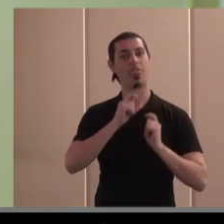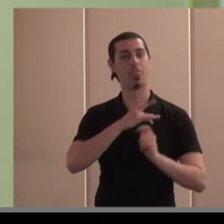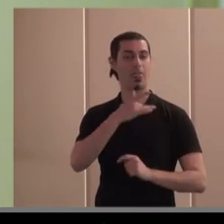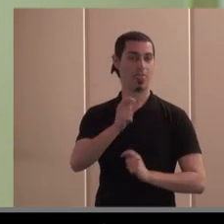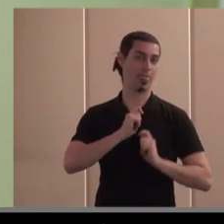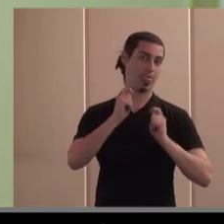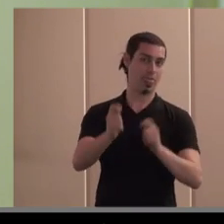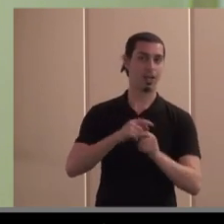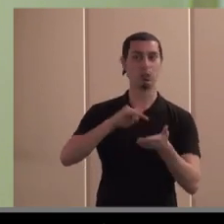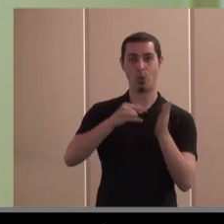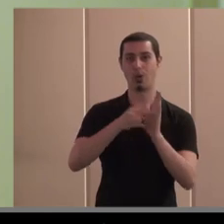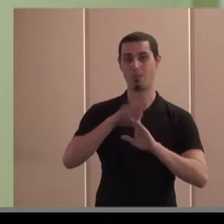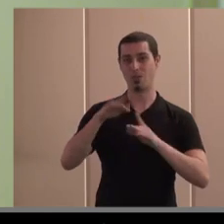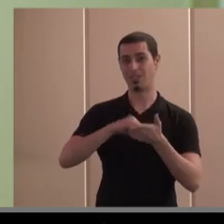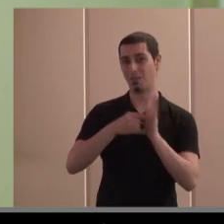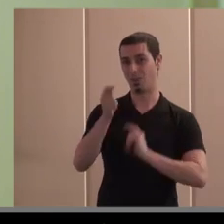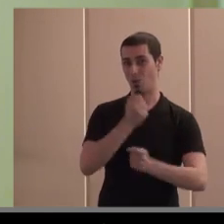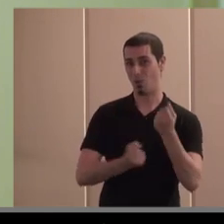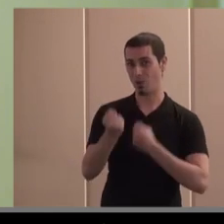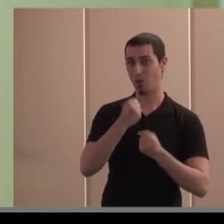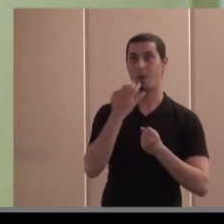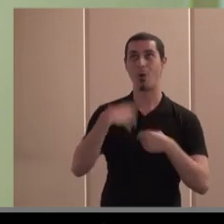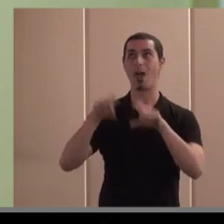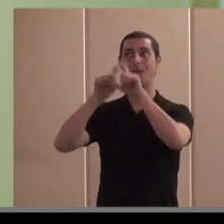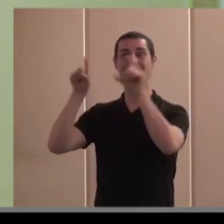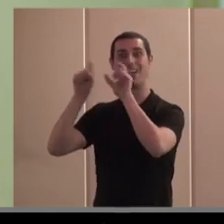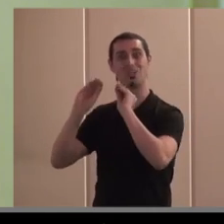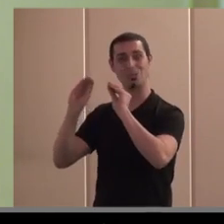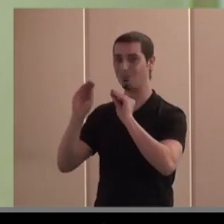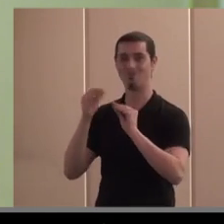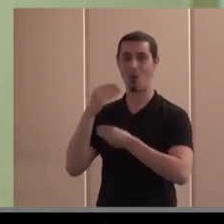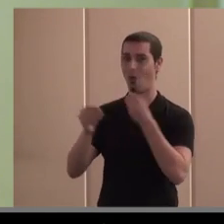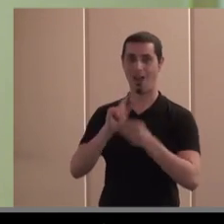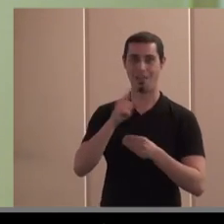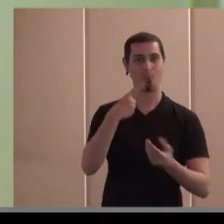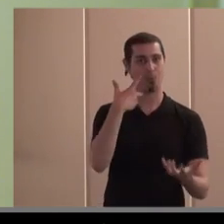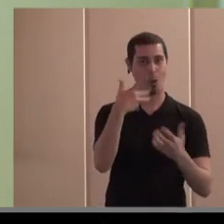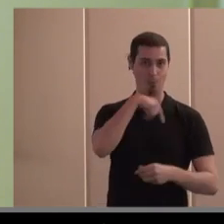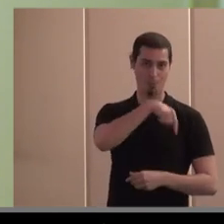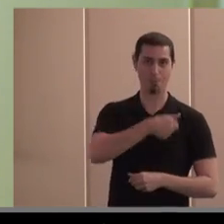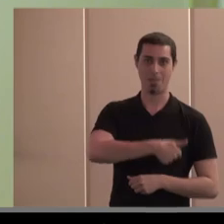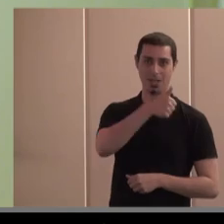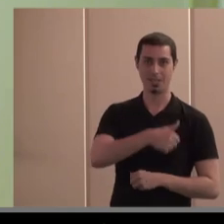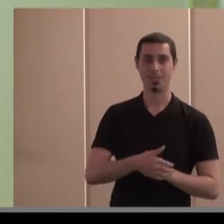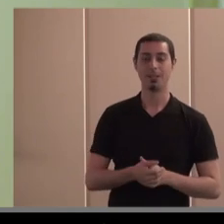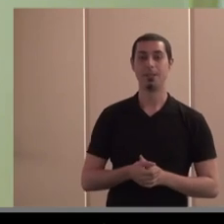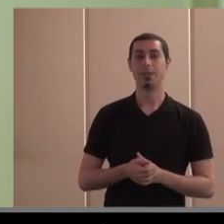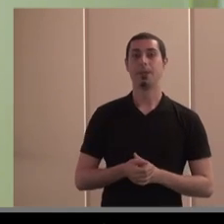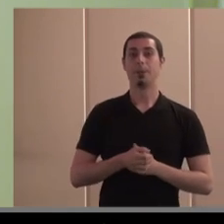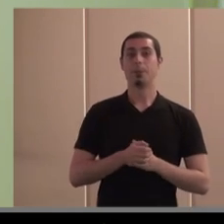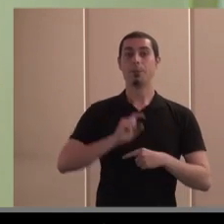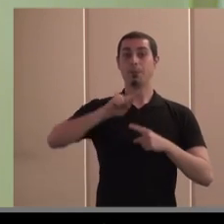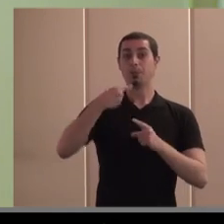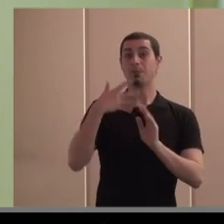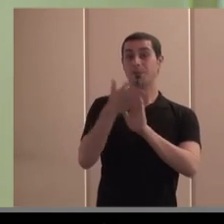soluciones al sistema económico que otras fórmulas empresariales no lo hacen de esta manera tan evidente. Y luego, por supuesto,